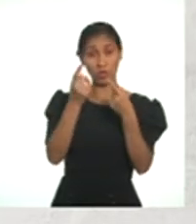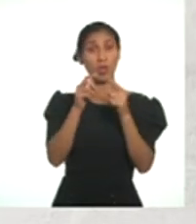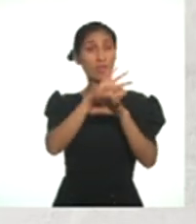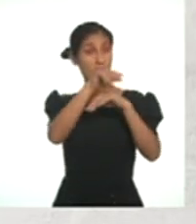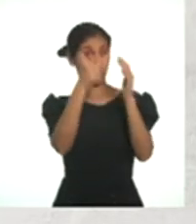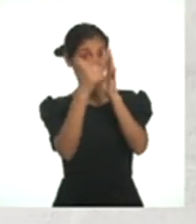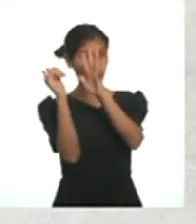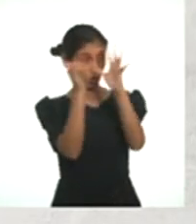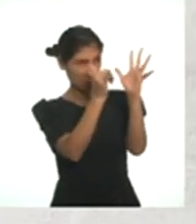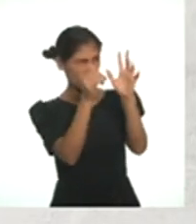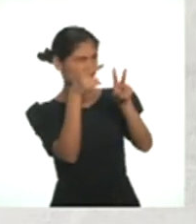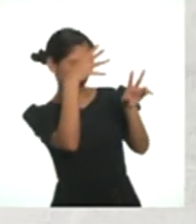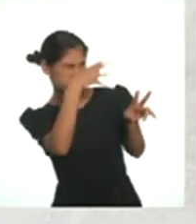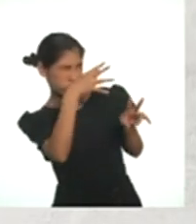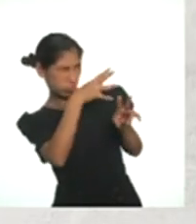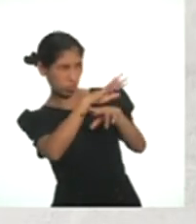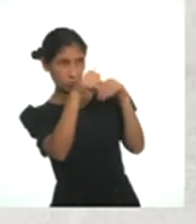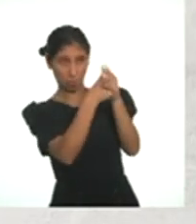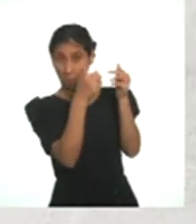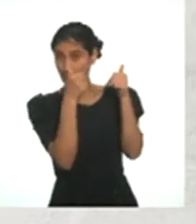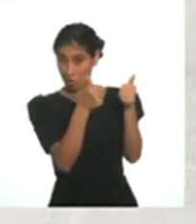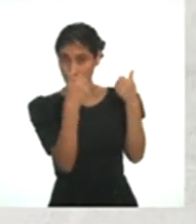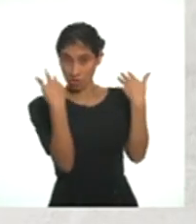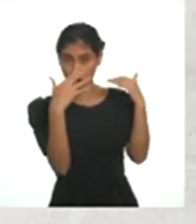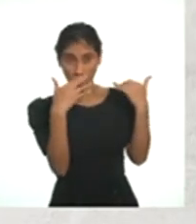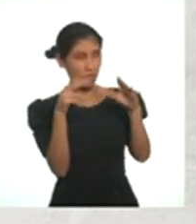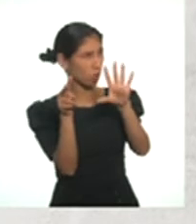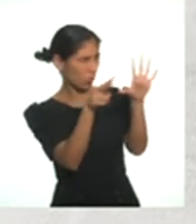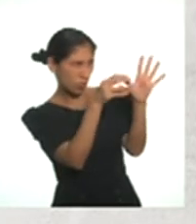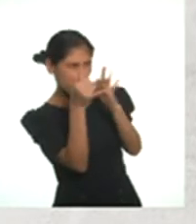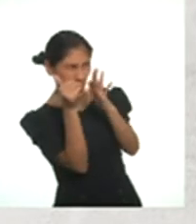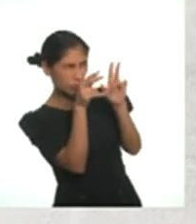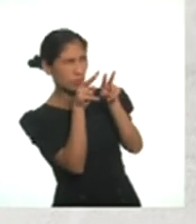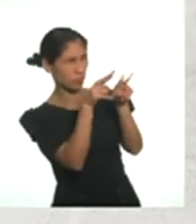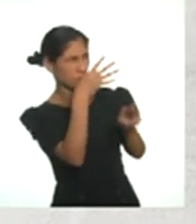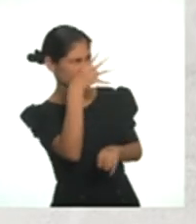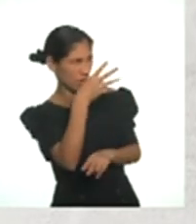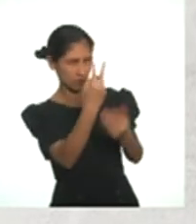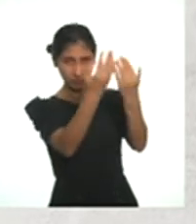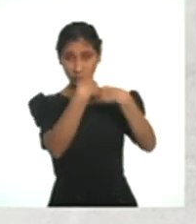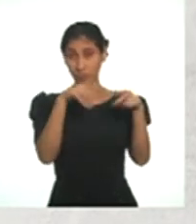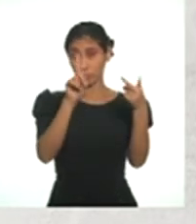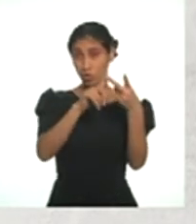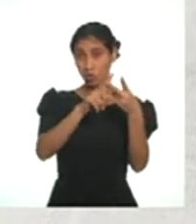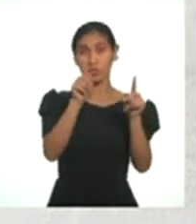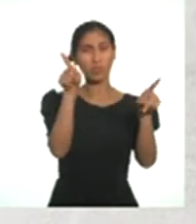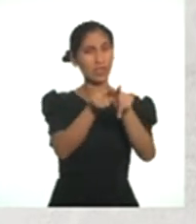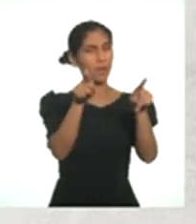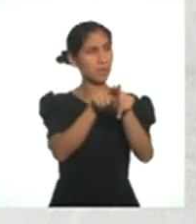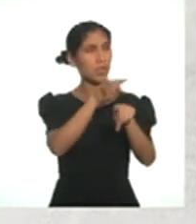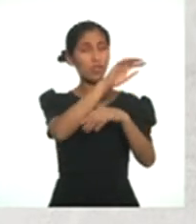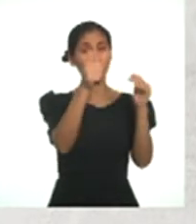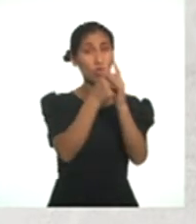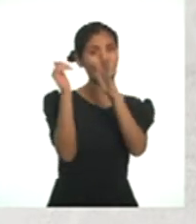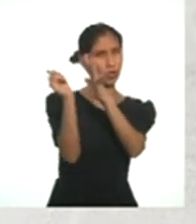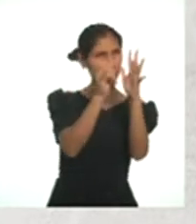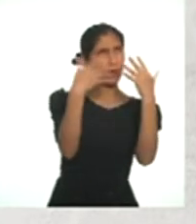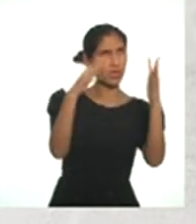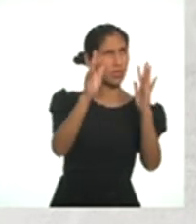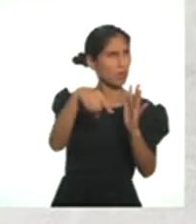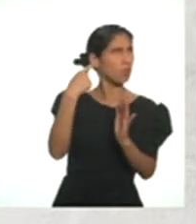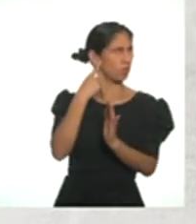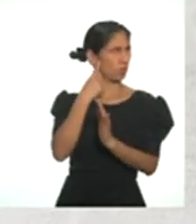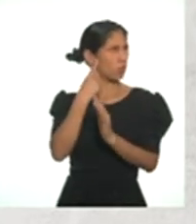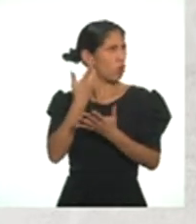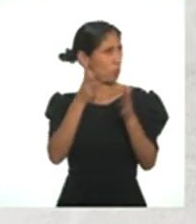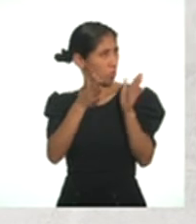revisión de lo grabado. Verificar si tenemos todo tal como lo hemos planificado en el guión. Dos, revisar el audio y las imágenes para ser editadas.